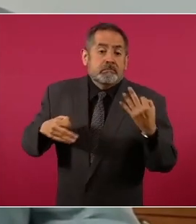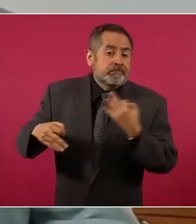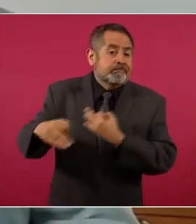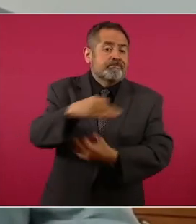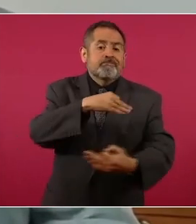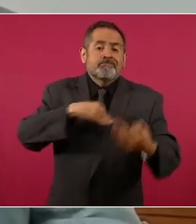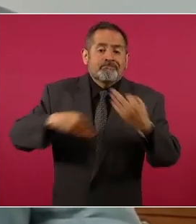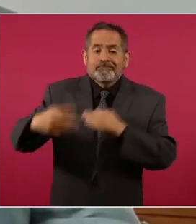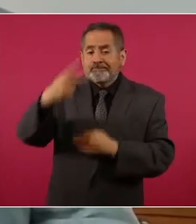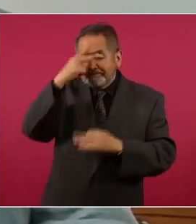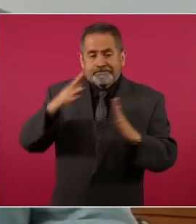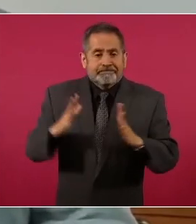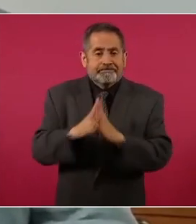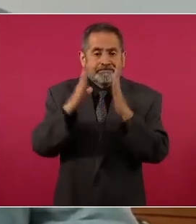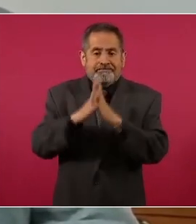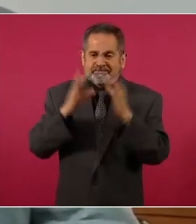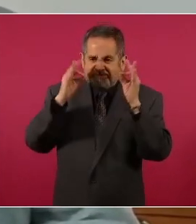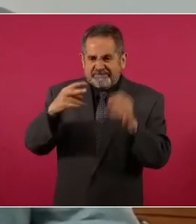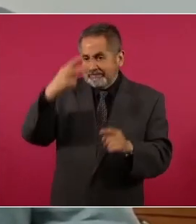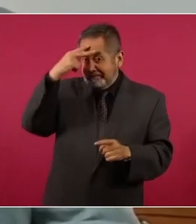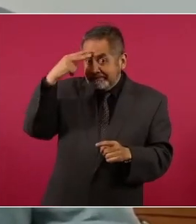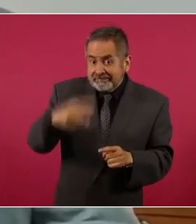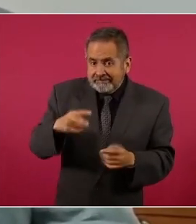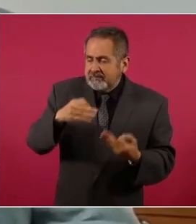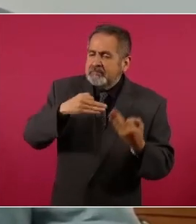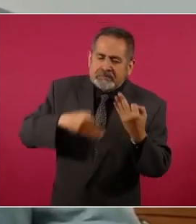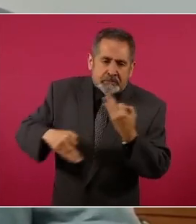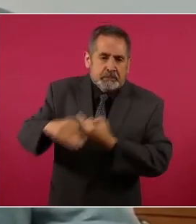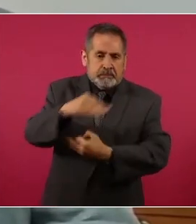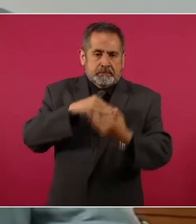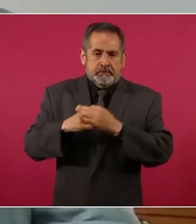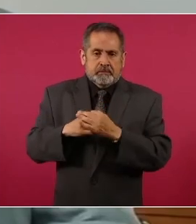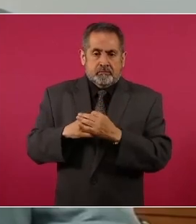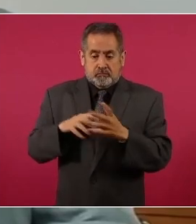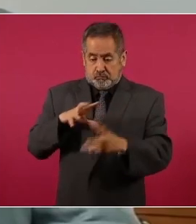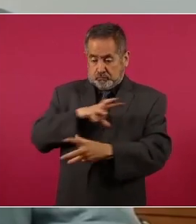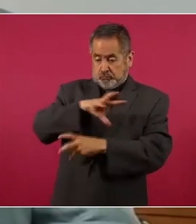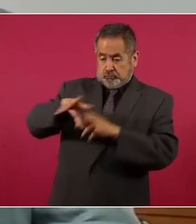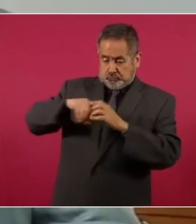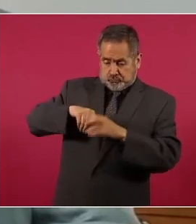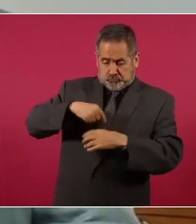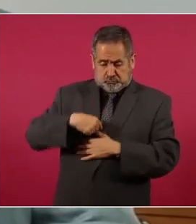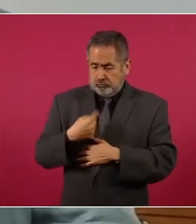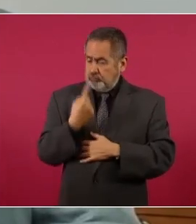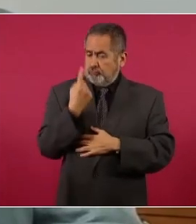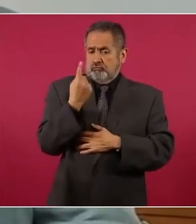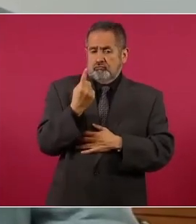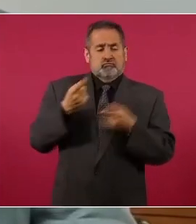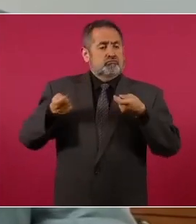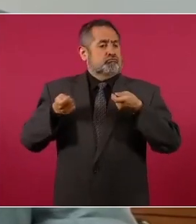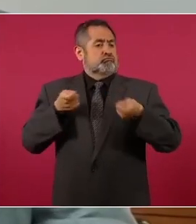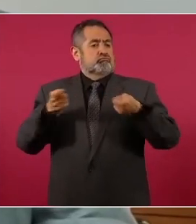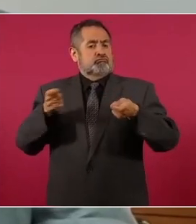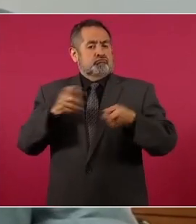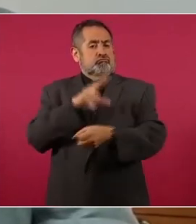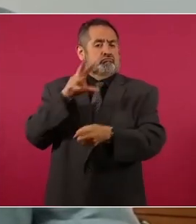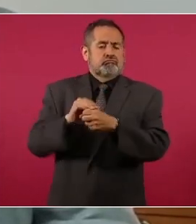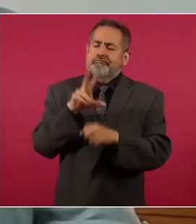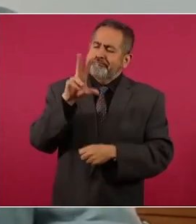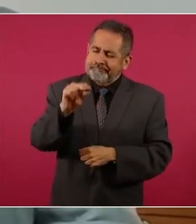México somos todos. Evitemos la concentración de poder absoluto en manos de una persona.